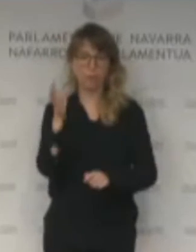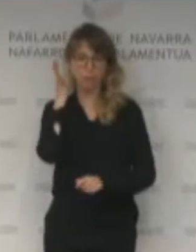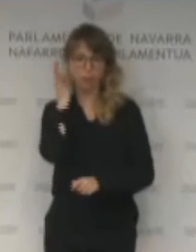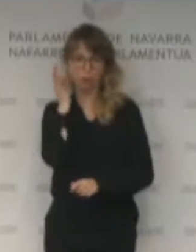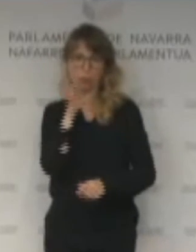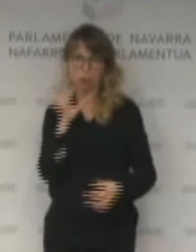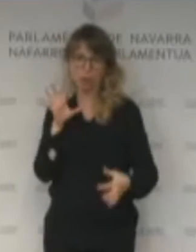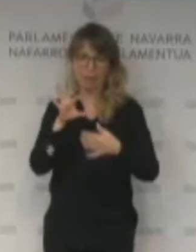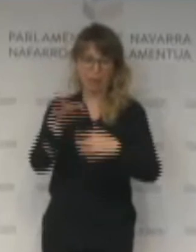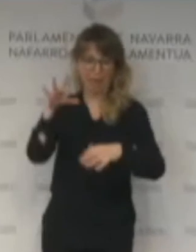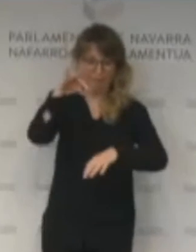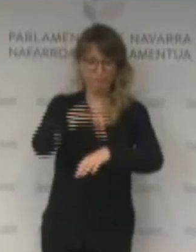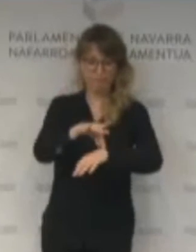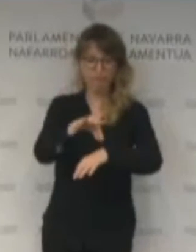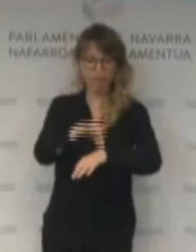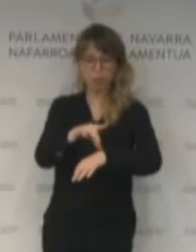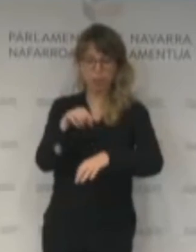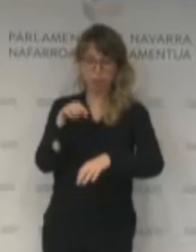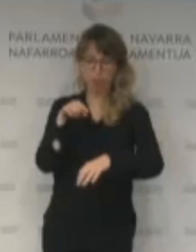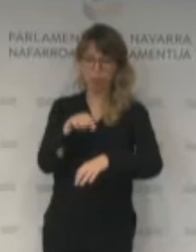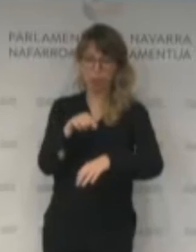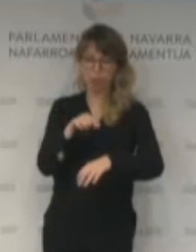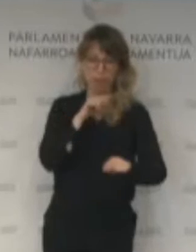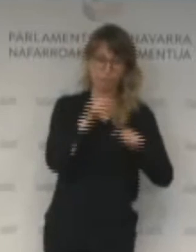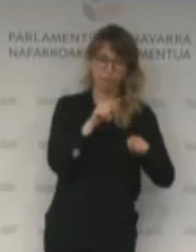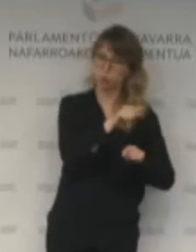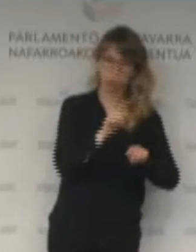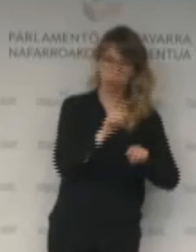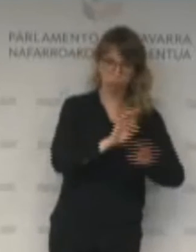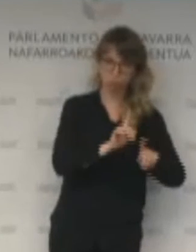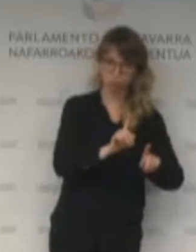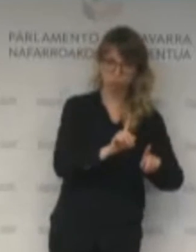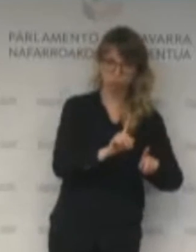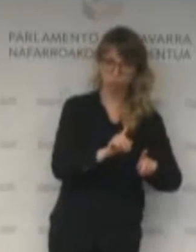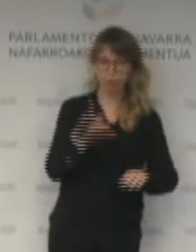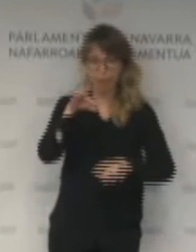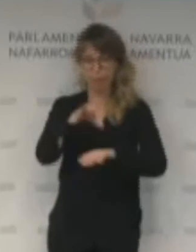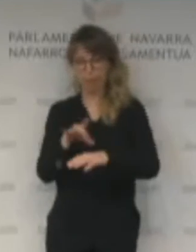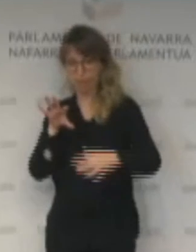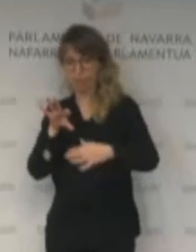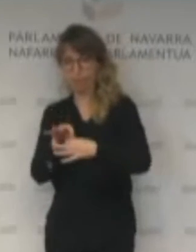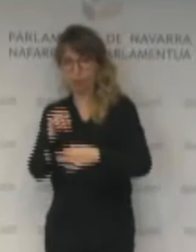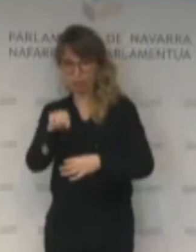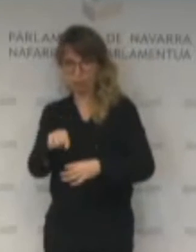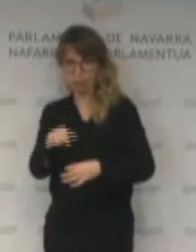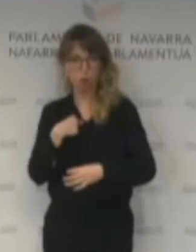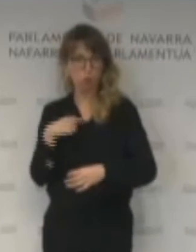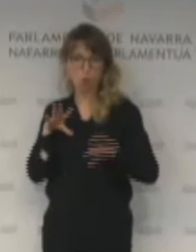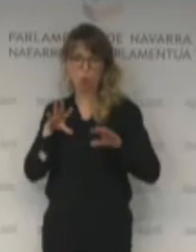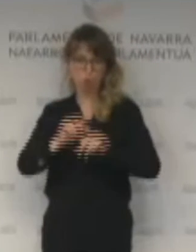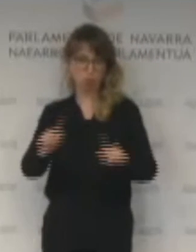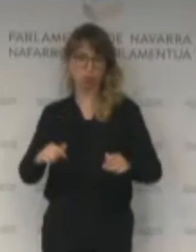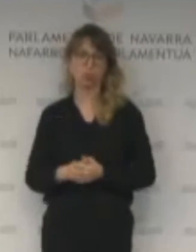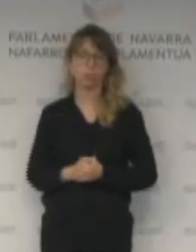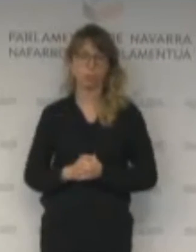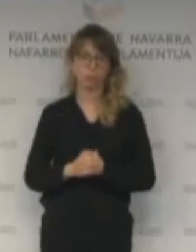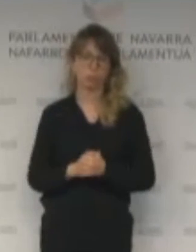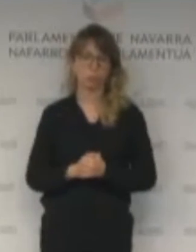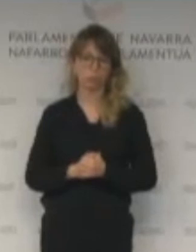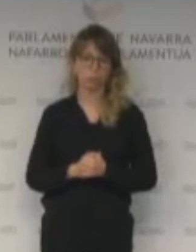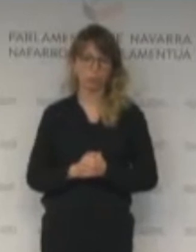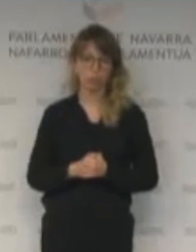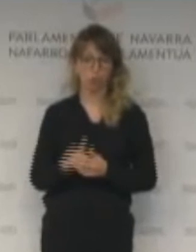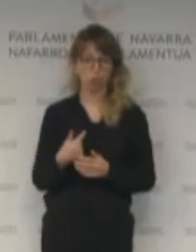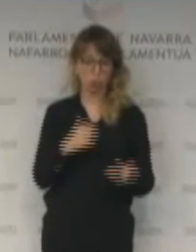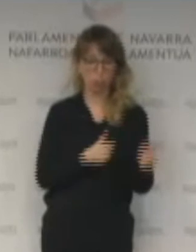referida a la enfermedad y no al virus. Estoy de acuerdo. No lo cuestiono, pero no lo voy a utilizar. Tengo otras